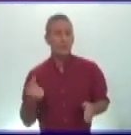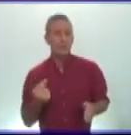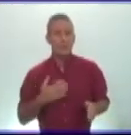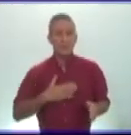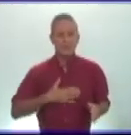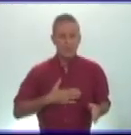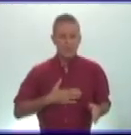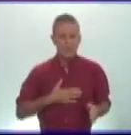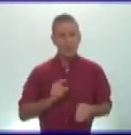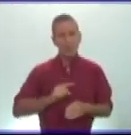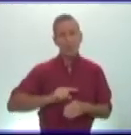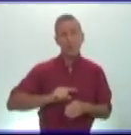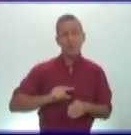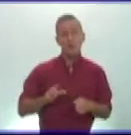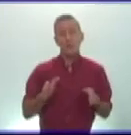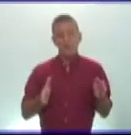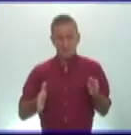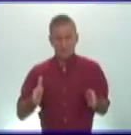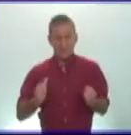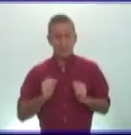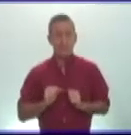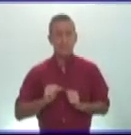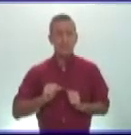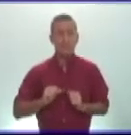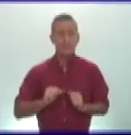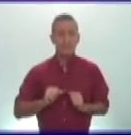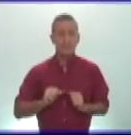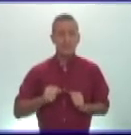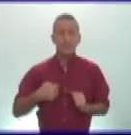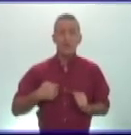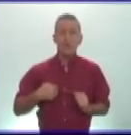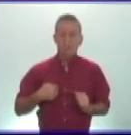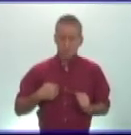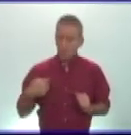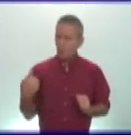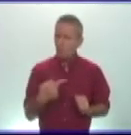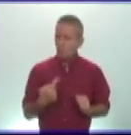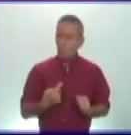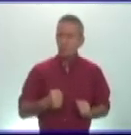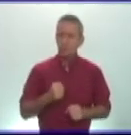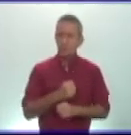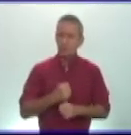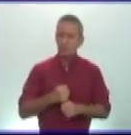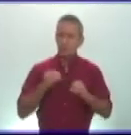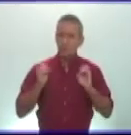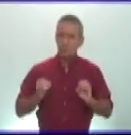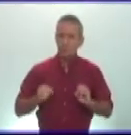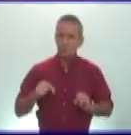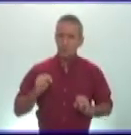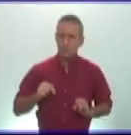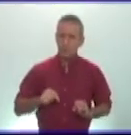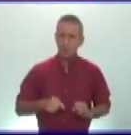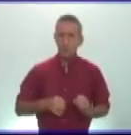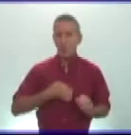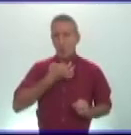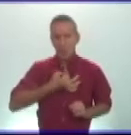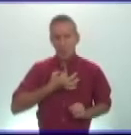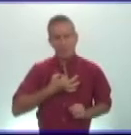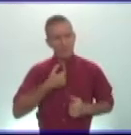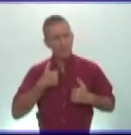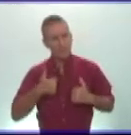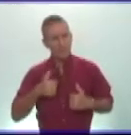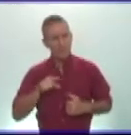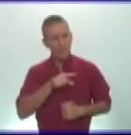libros de texto el concepto después de nuestra era y antes de nuestra era quería hacer esta aclaración porque tal vez usted no lograba comprender